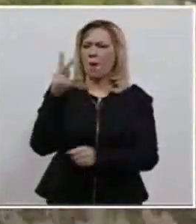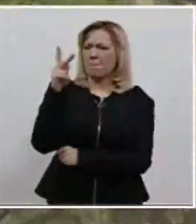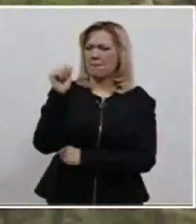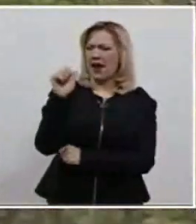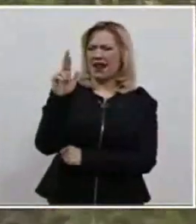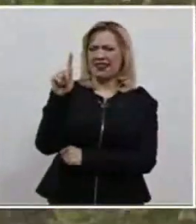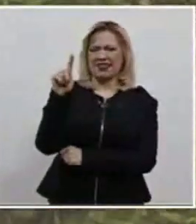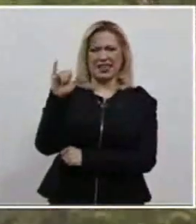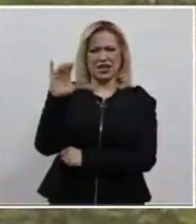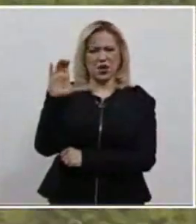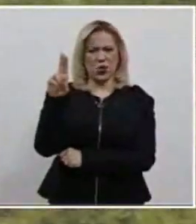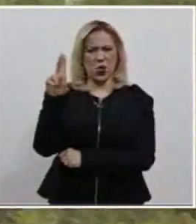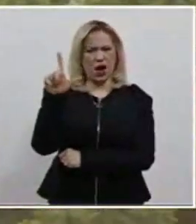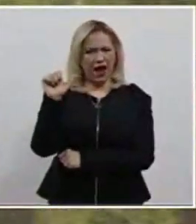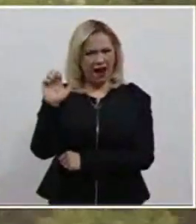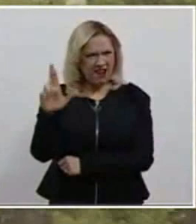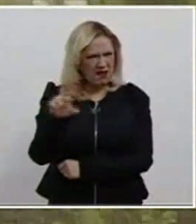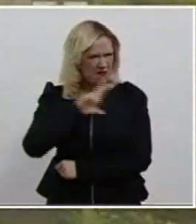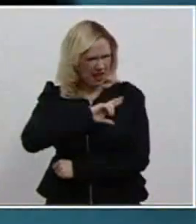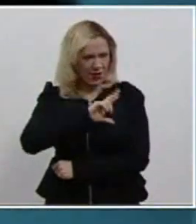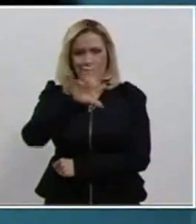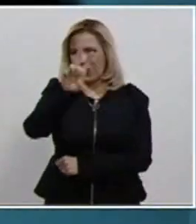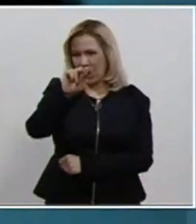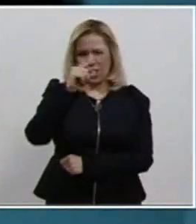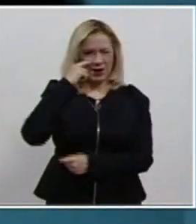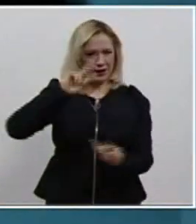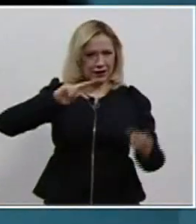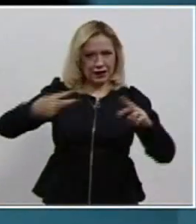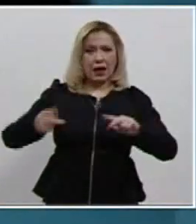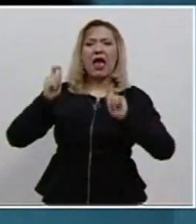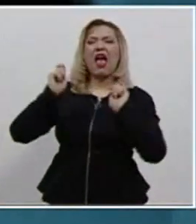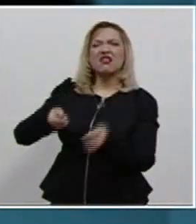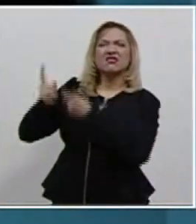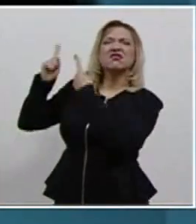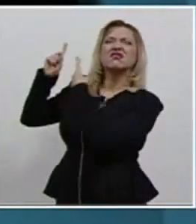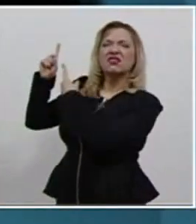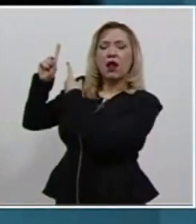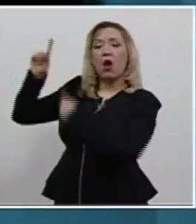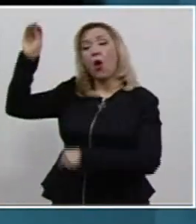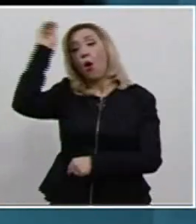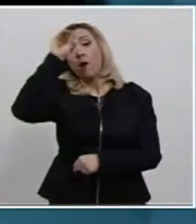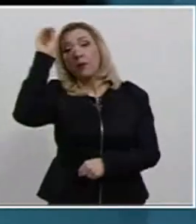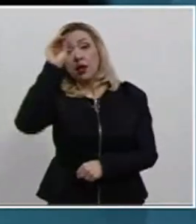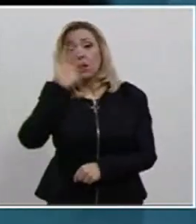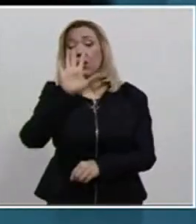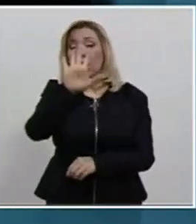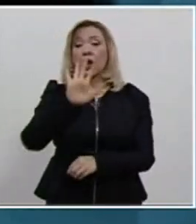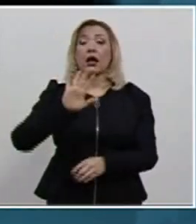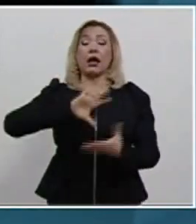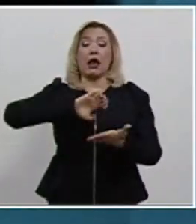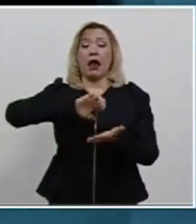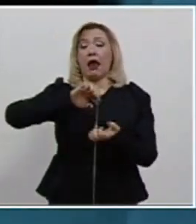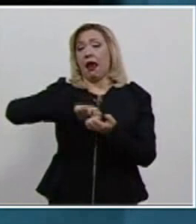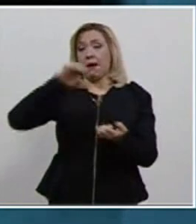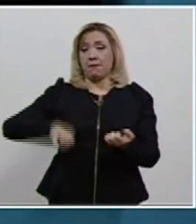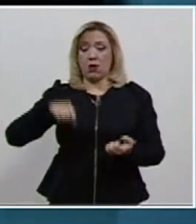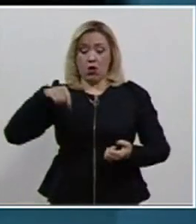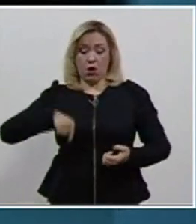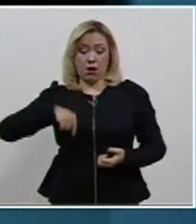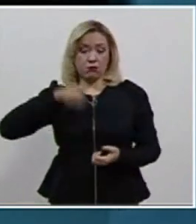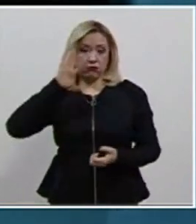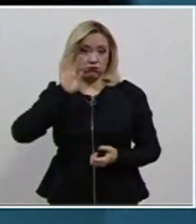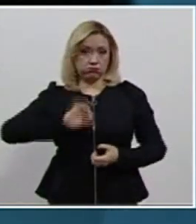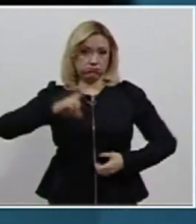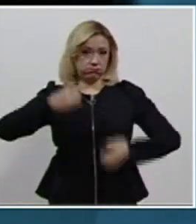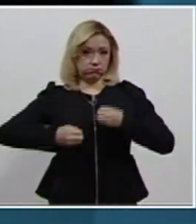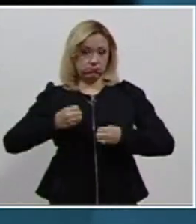discusión de un asunto. Se llama voto particular a la opinión que un integrante de un órgano jurisdiccional colegiado